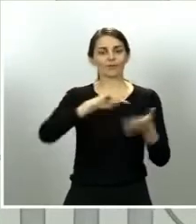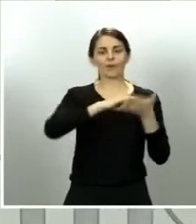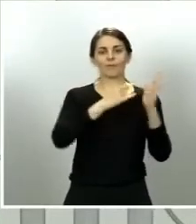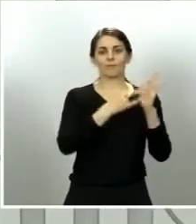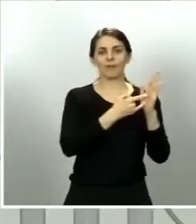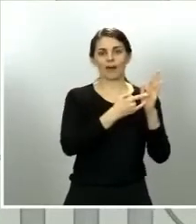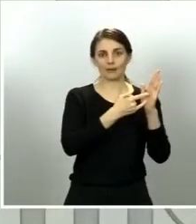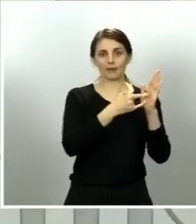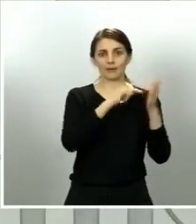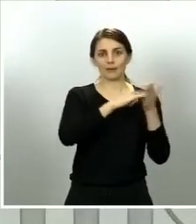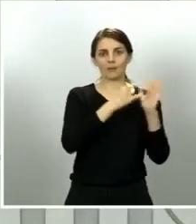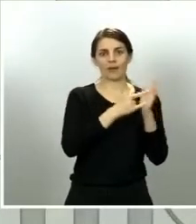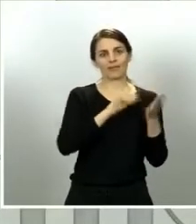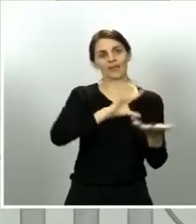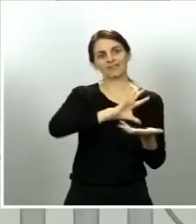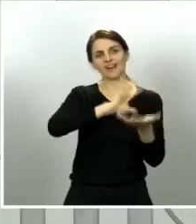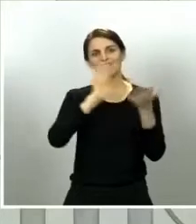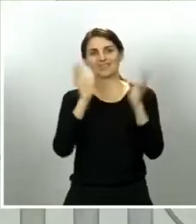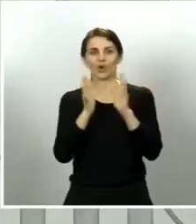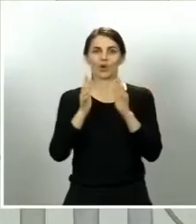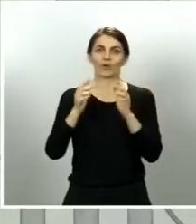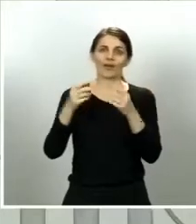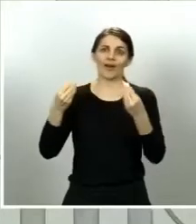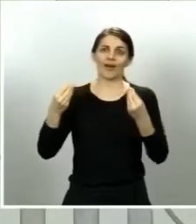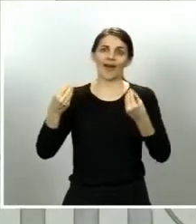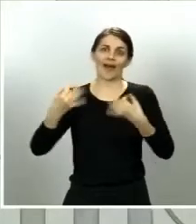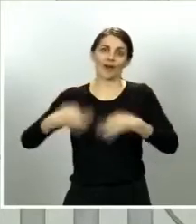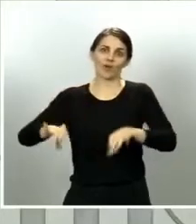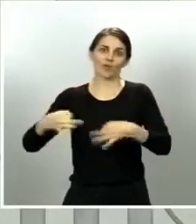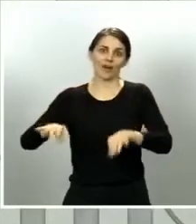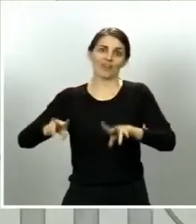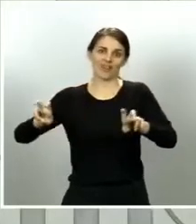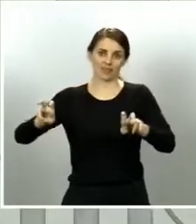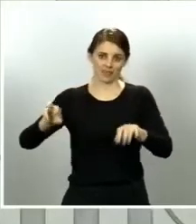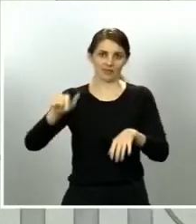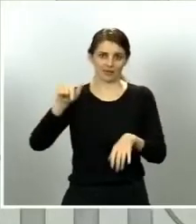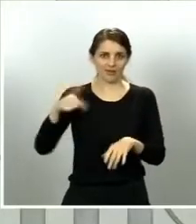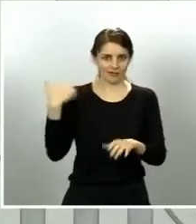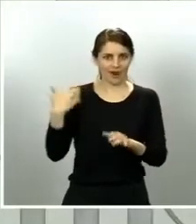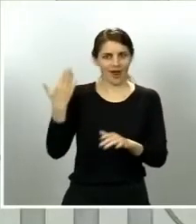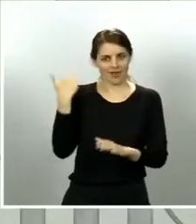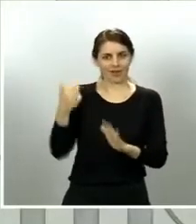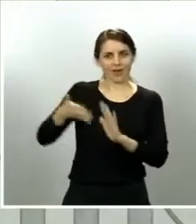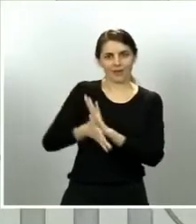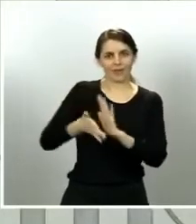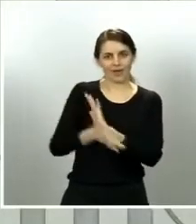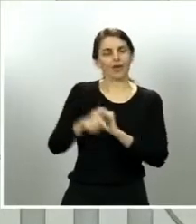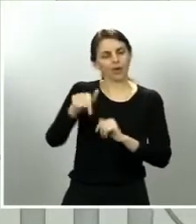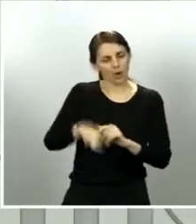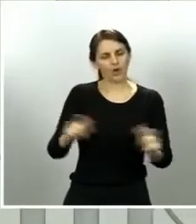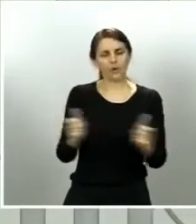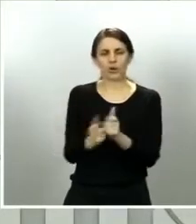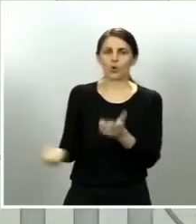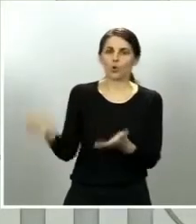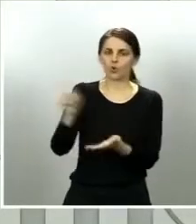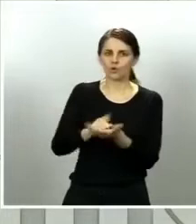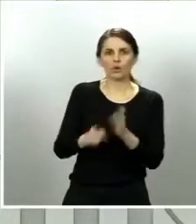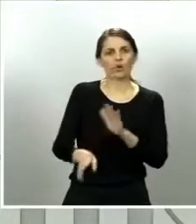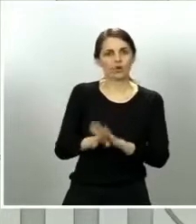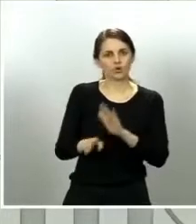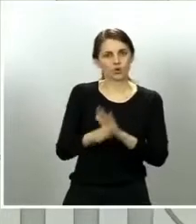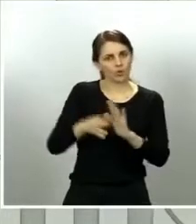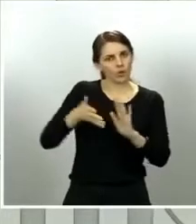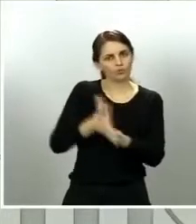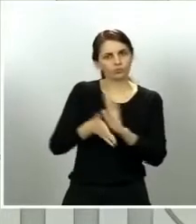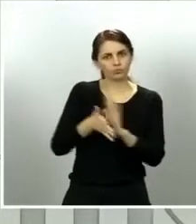transición a la nueva normalidad. Hoy vamos a seguir trabajando en esto. El Ministerio de Sanidad va a dictar varias órdenes. Estamos